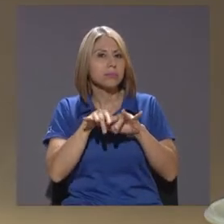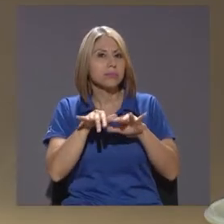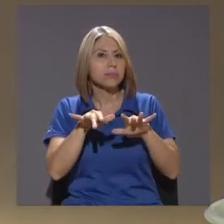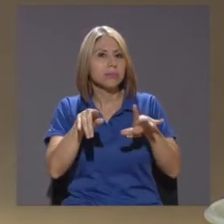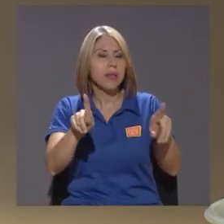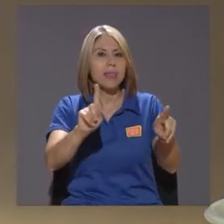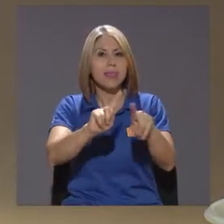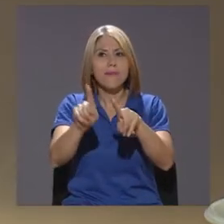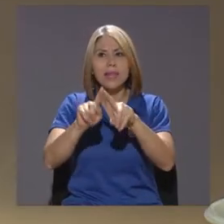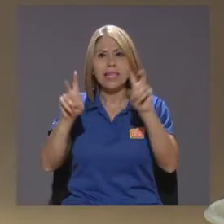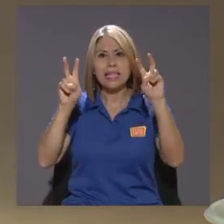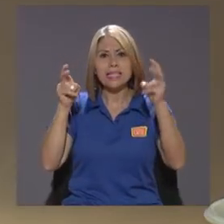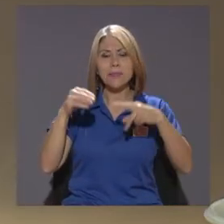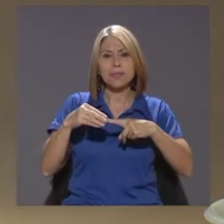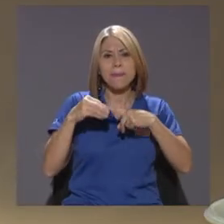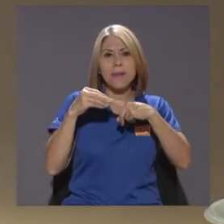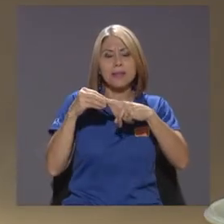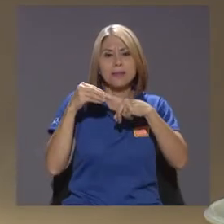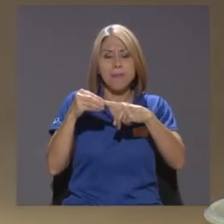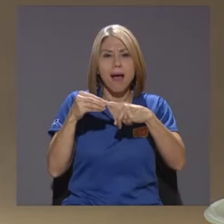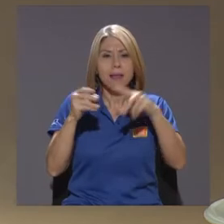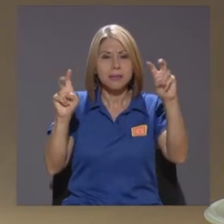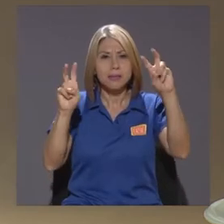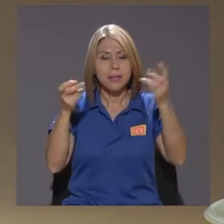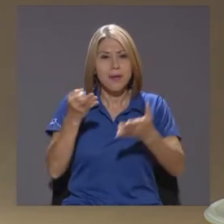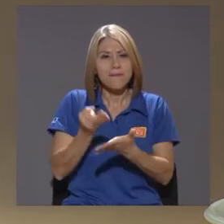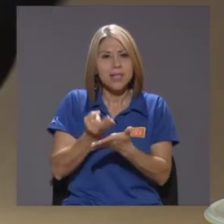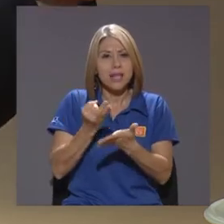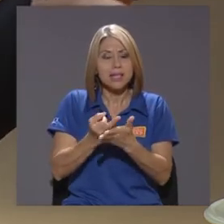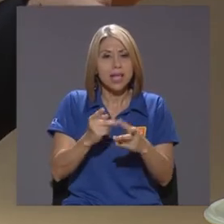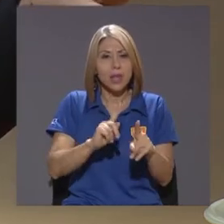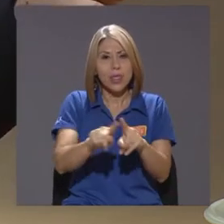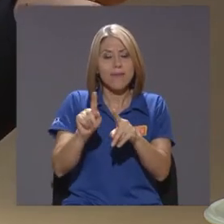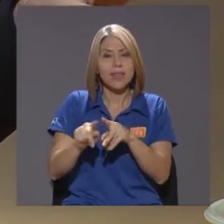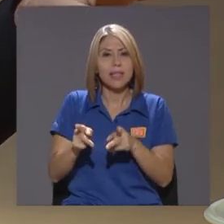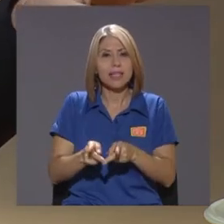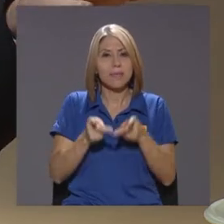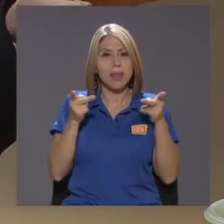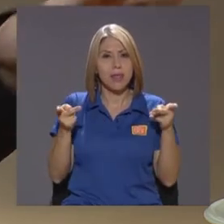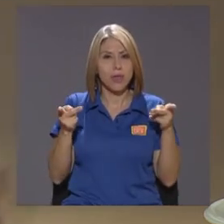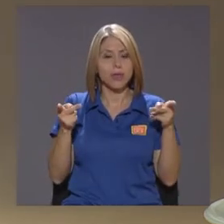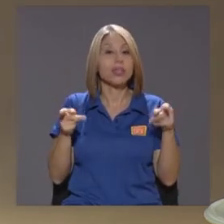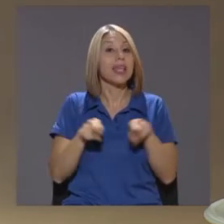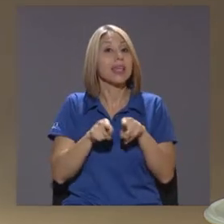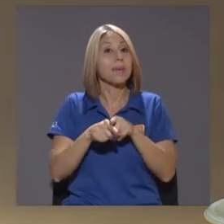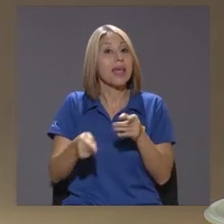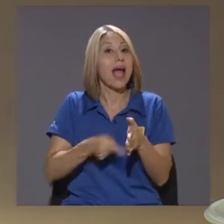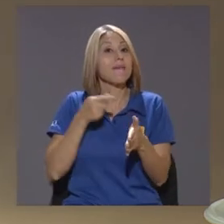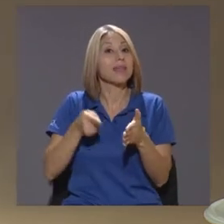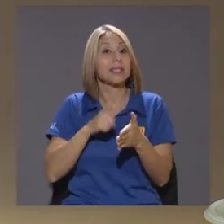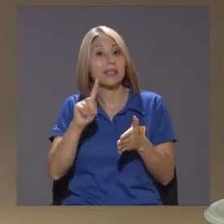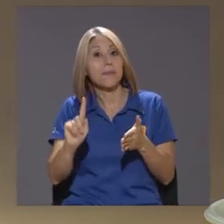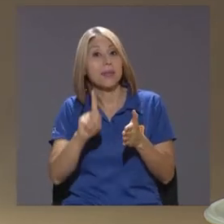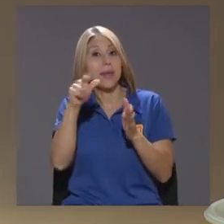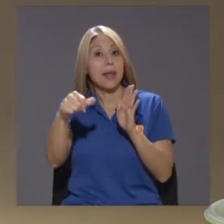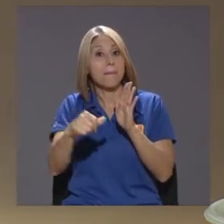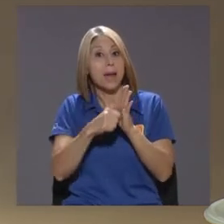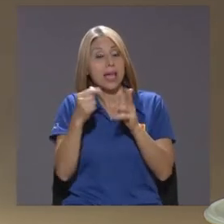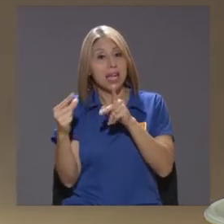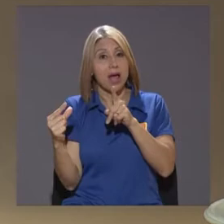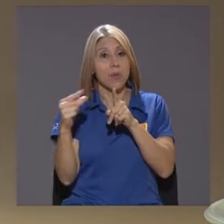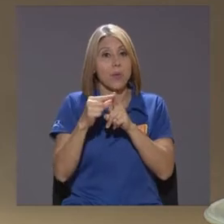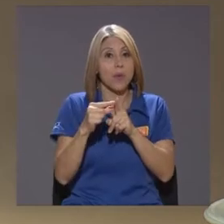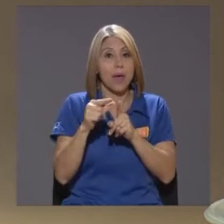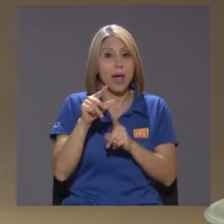la parte financiera de los diarios Y a veces en primera página sale Pero no necesariamente